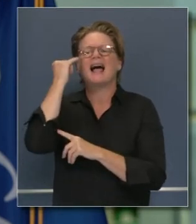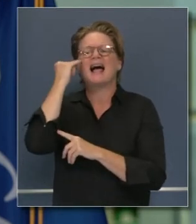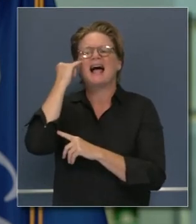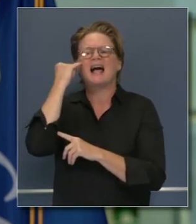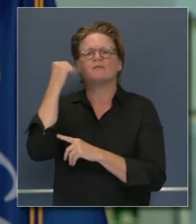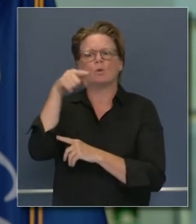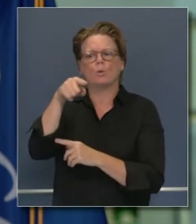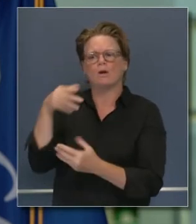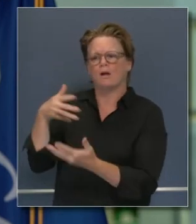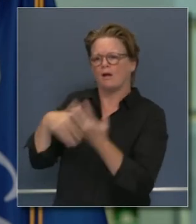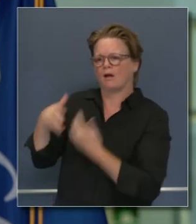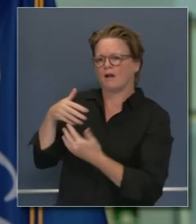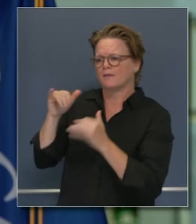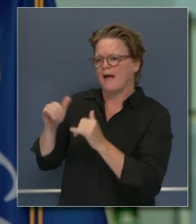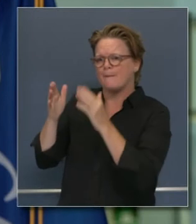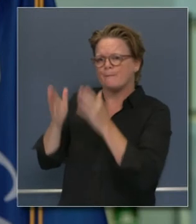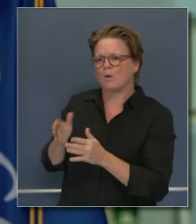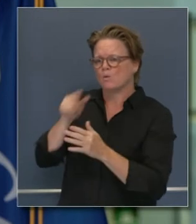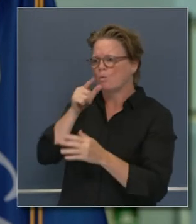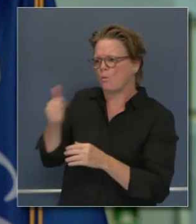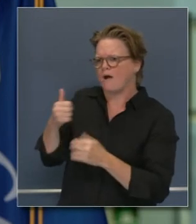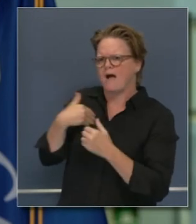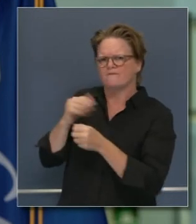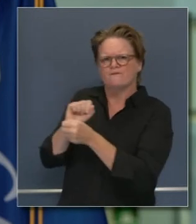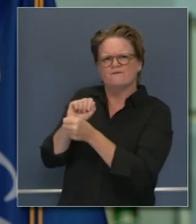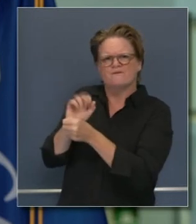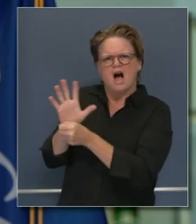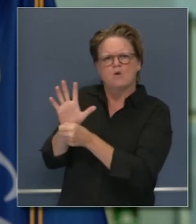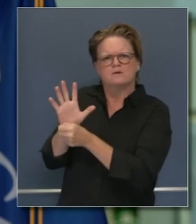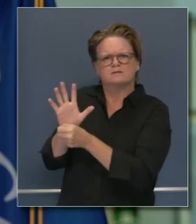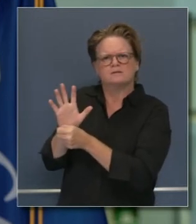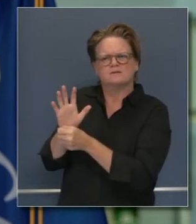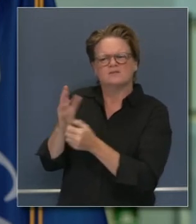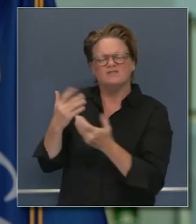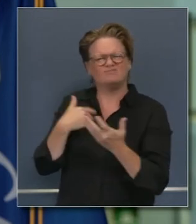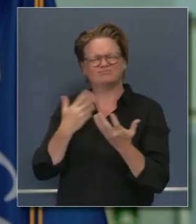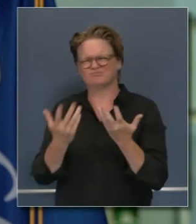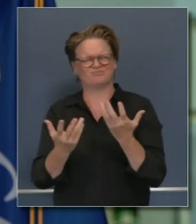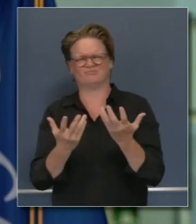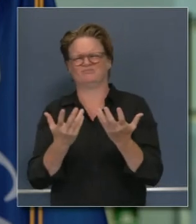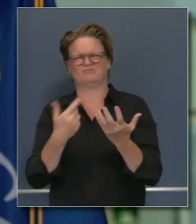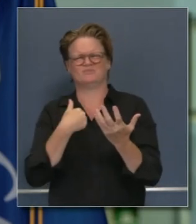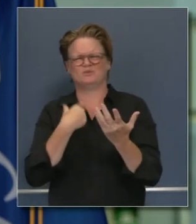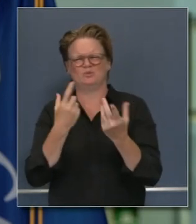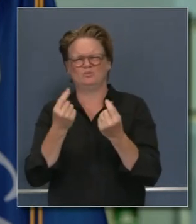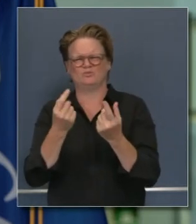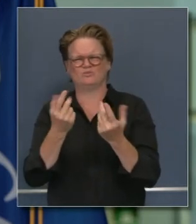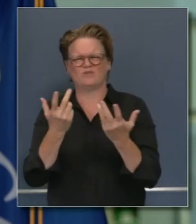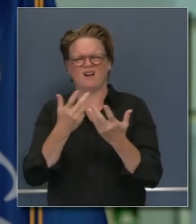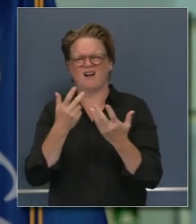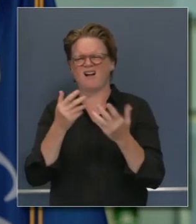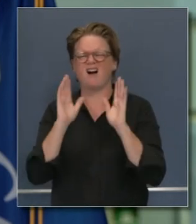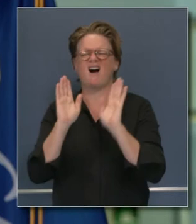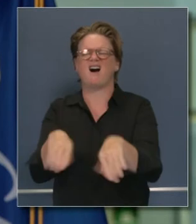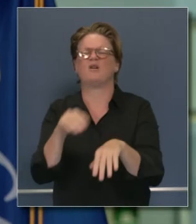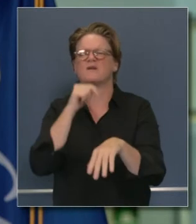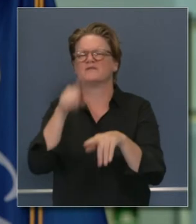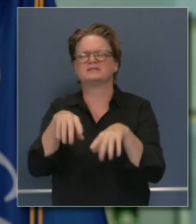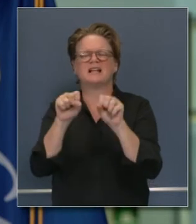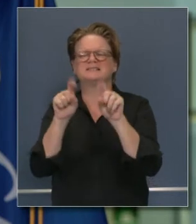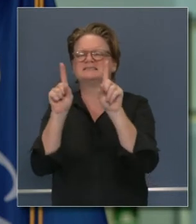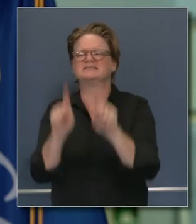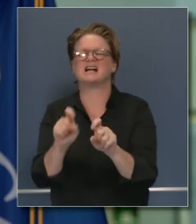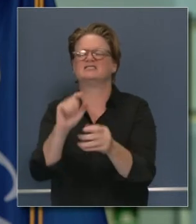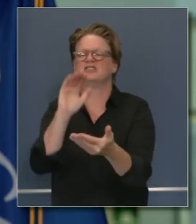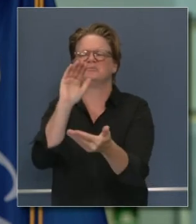COVID-19 el gobernador como está criticando este por el cambio de política de Trump ahora mi